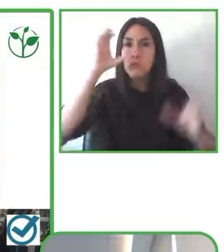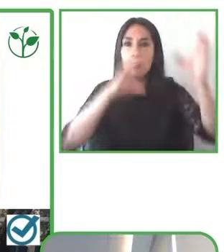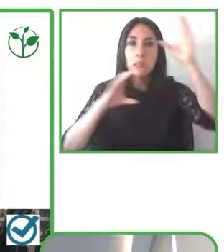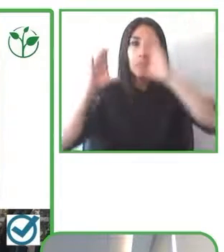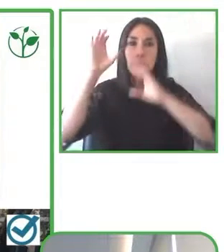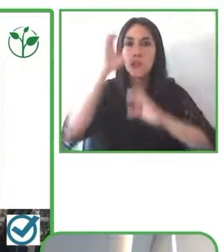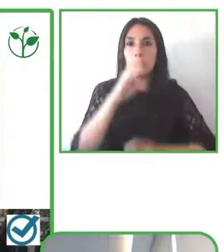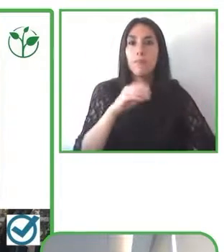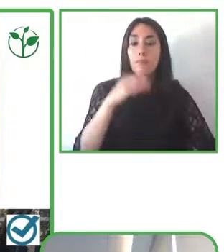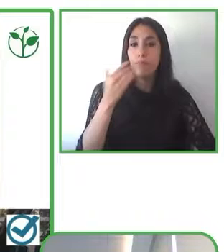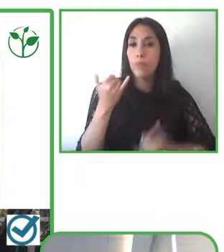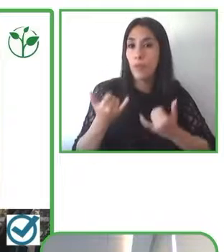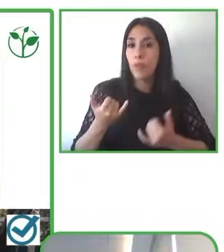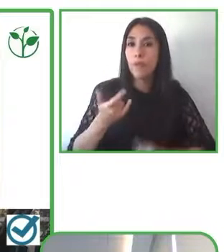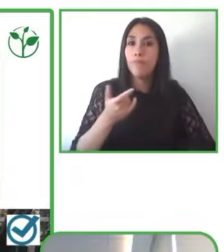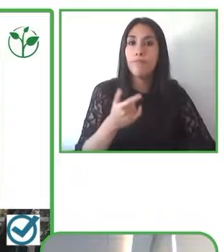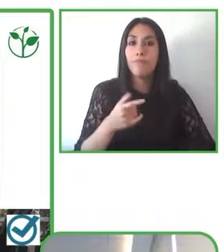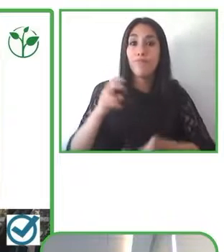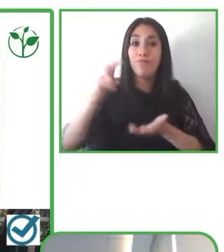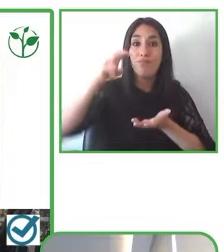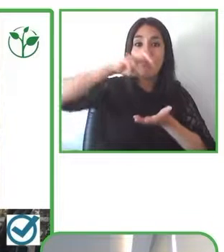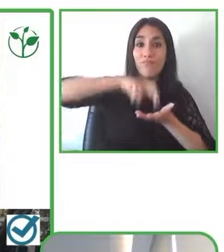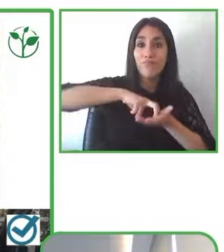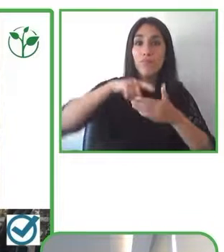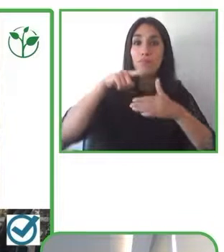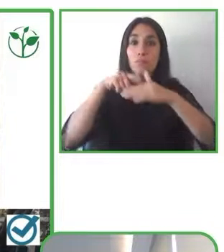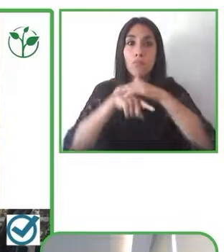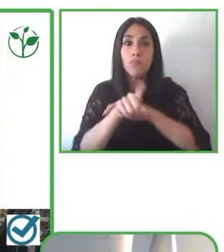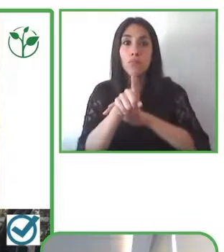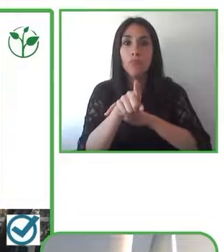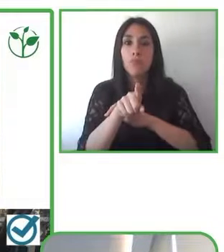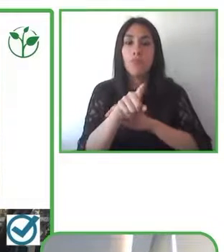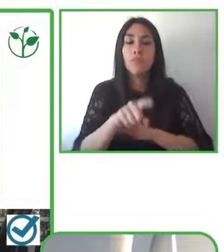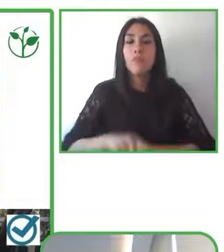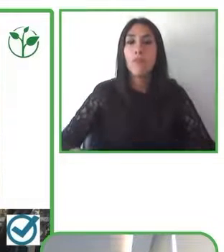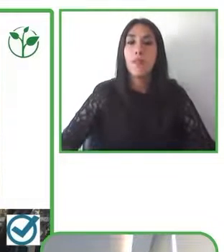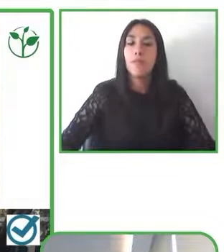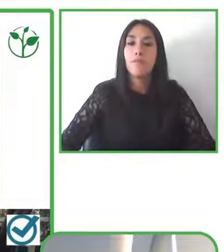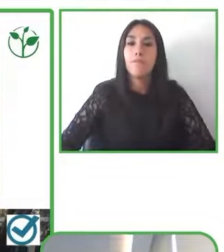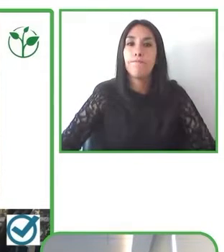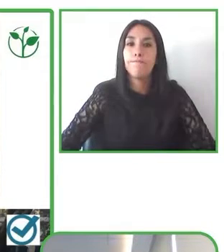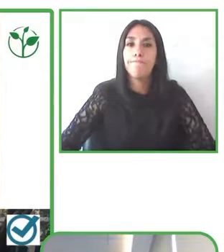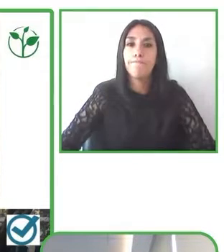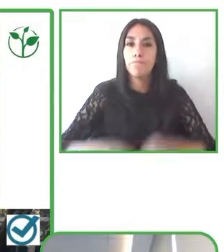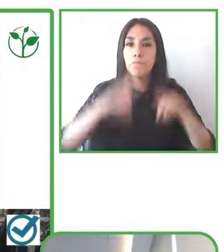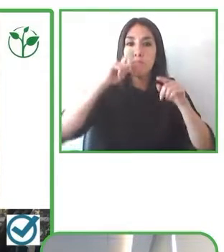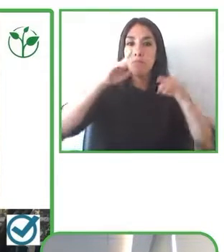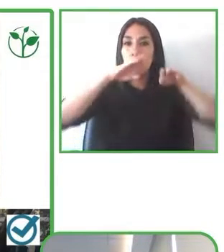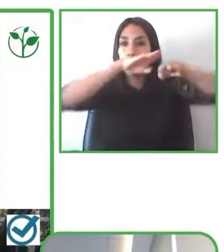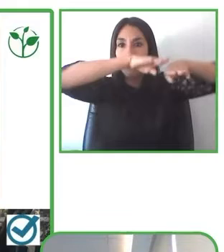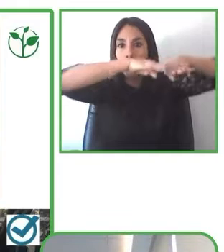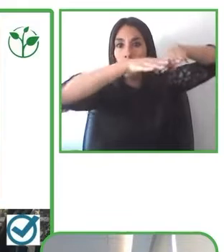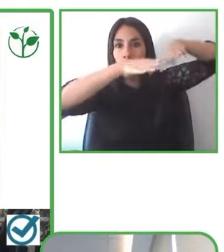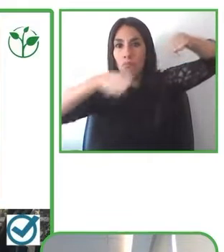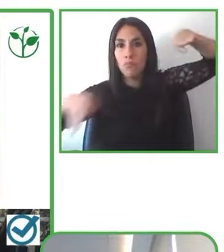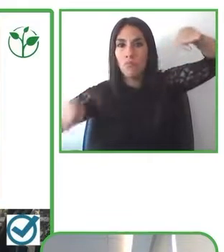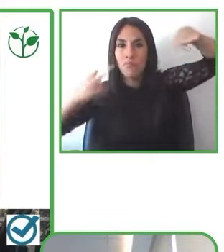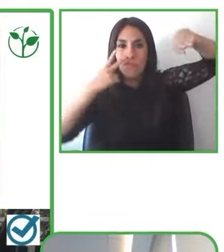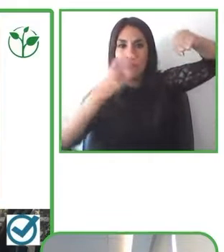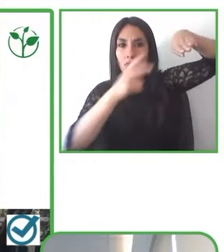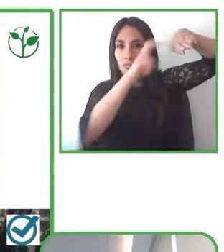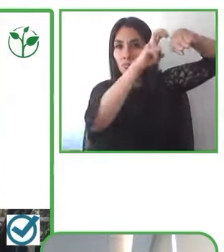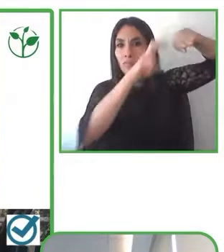anteriores se transforma en un andén de superficie estable y comunicado a la vereda el proyecto del cerro repara la omisión